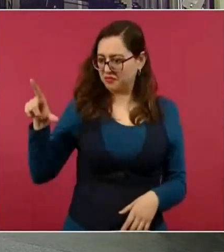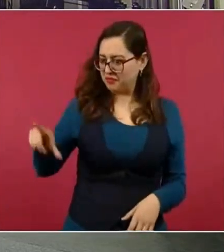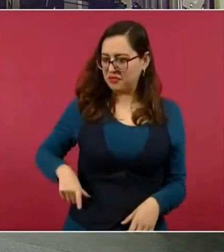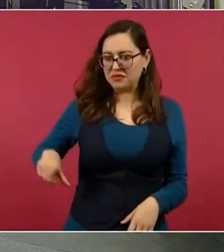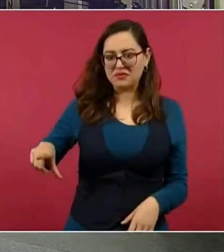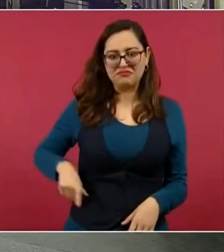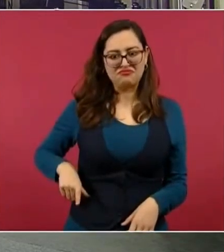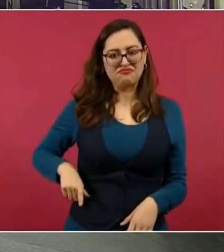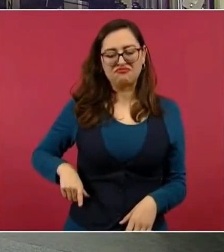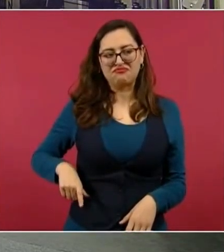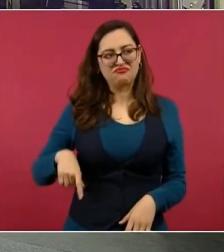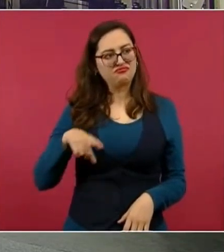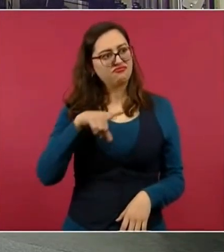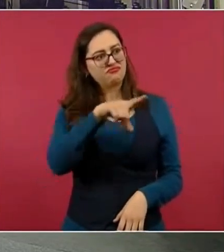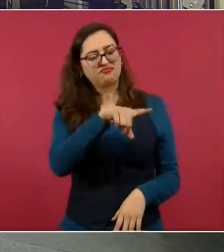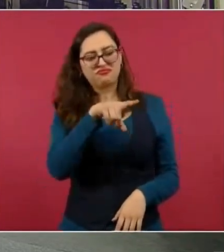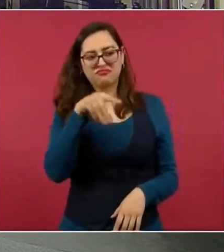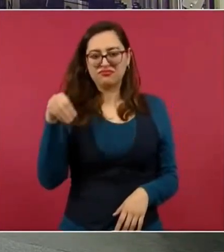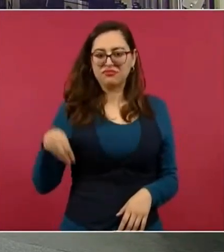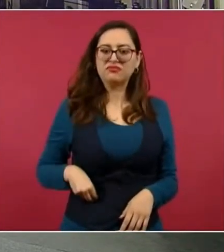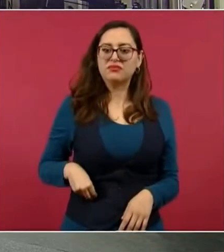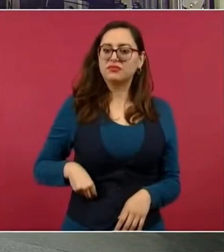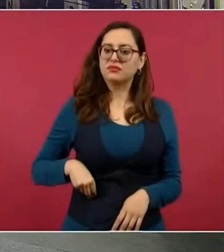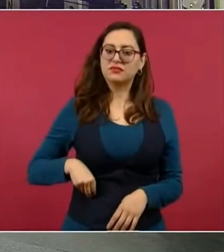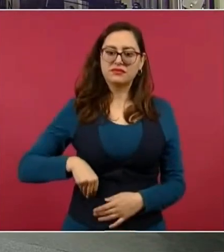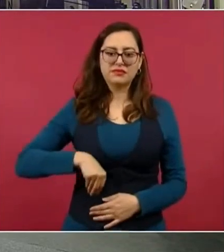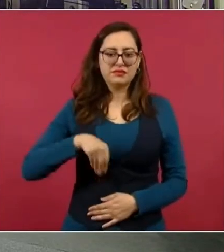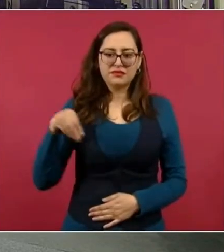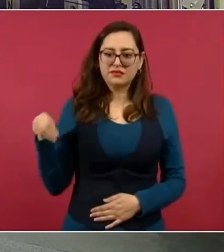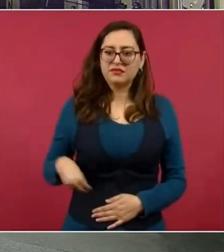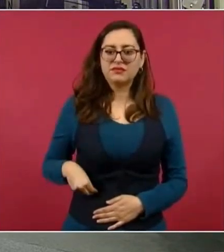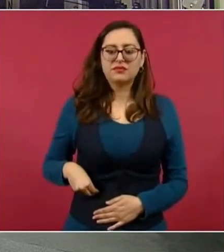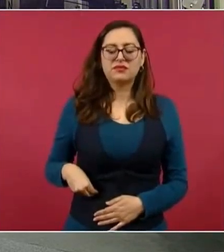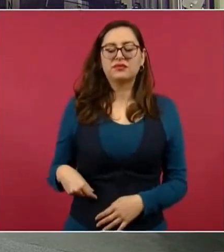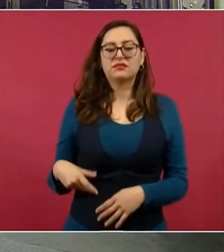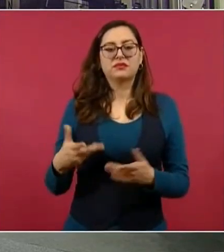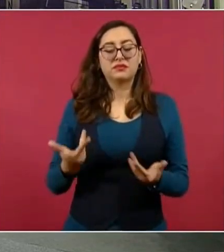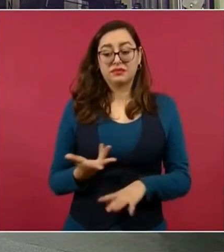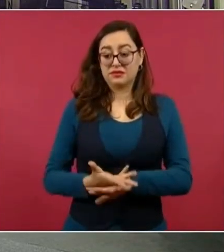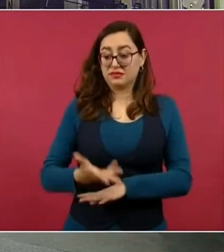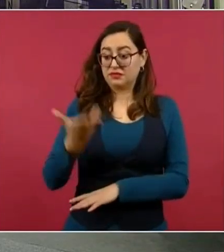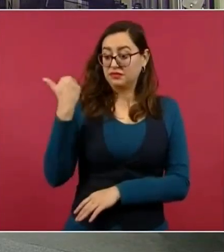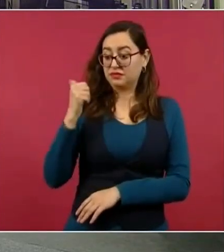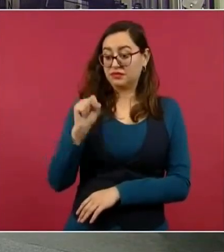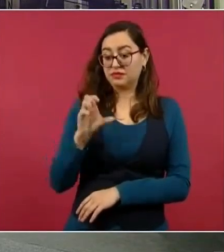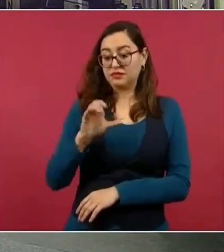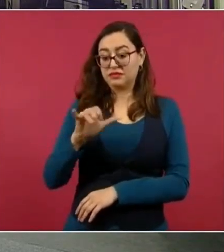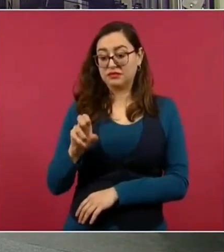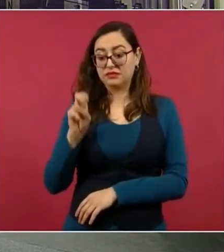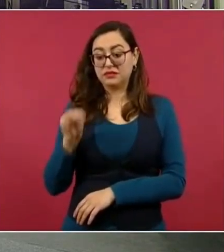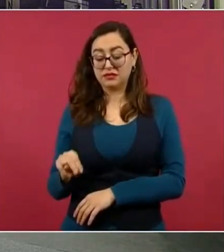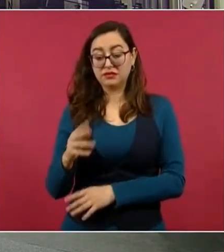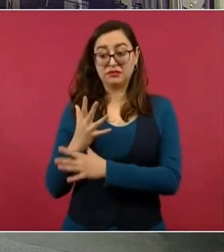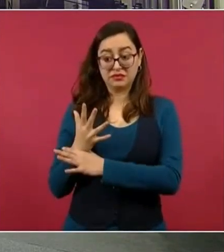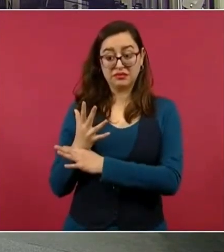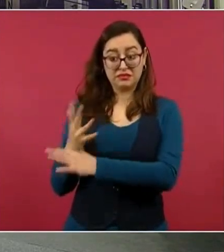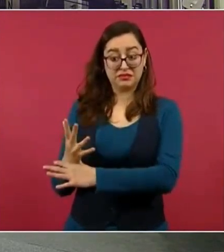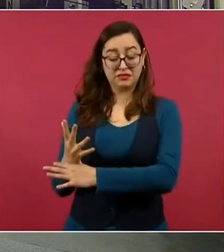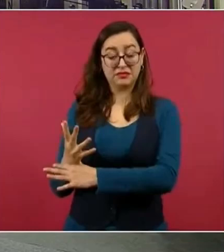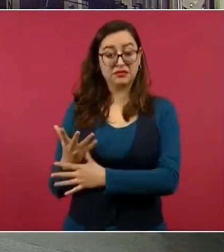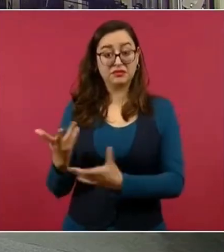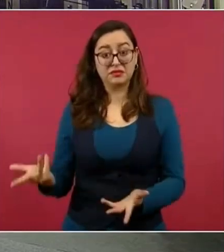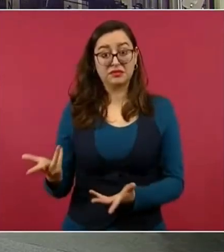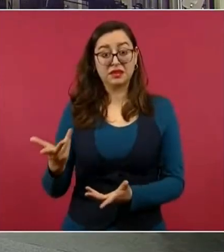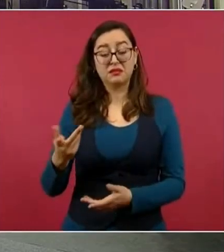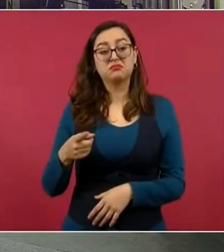ministro Arturo Saldívar el año pasado, el 22 de febrero, que hubo un operativo de Estado para encubrir esta